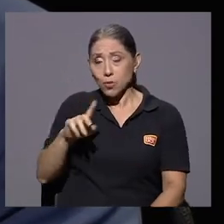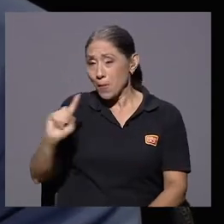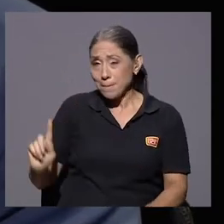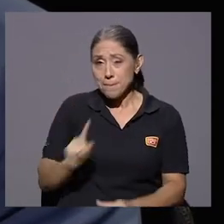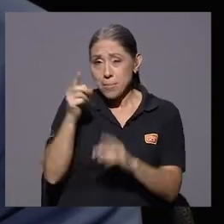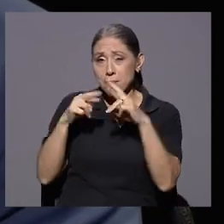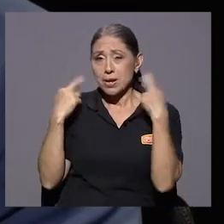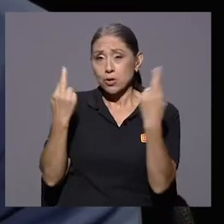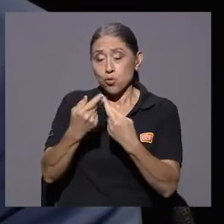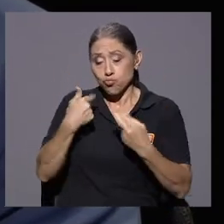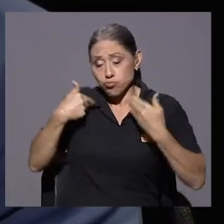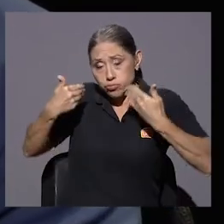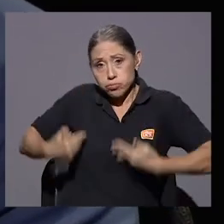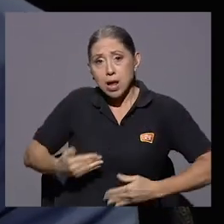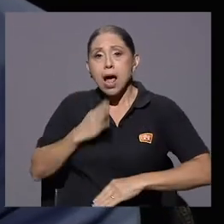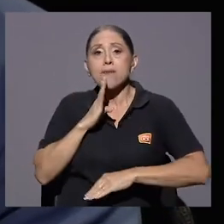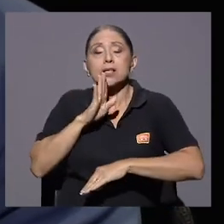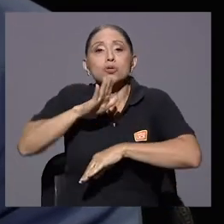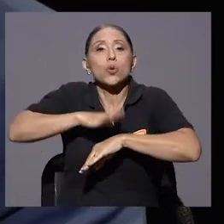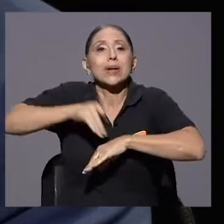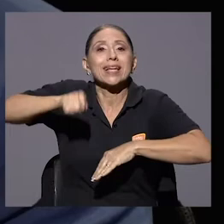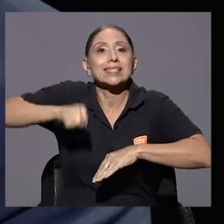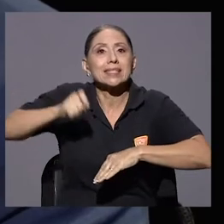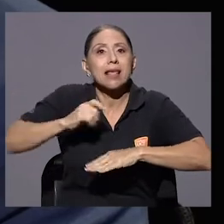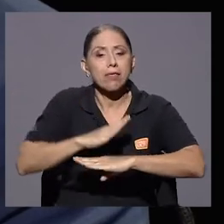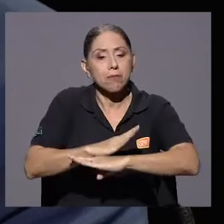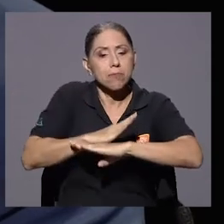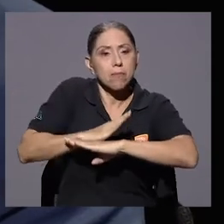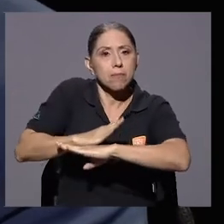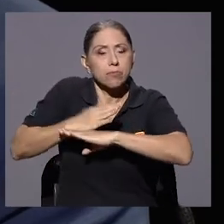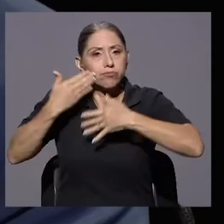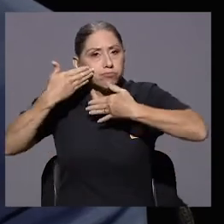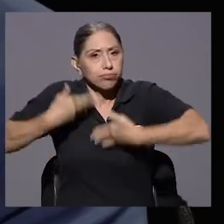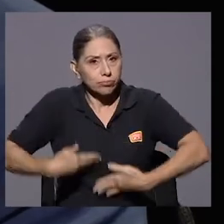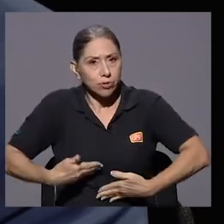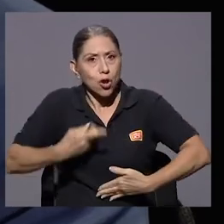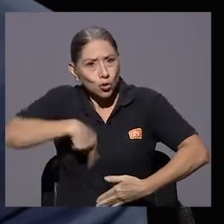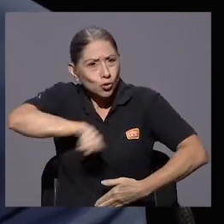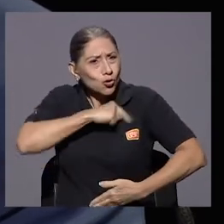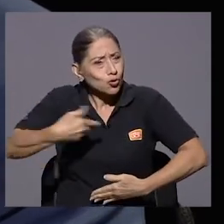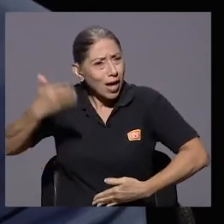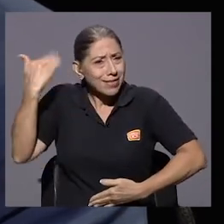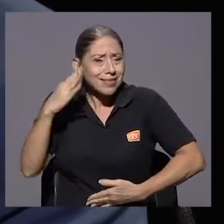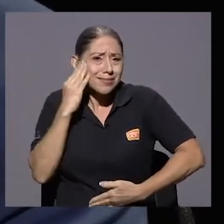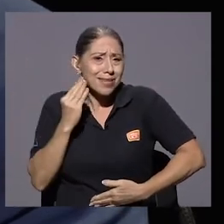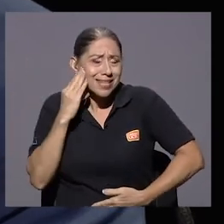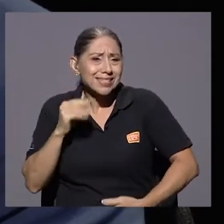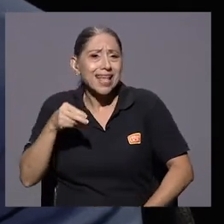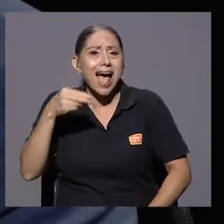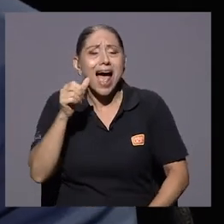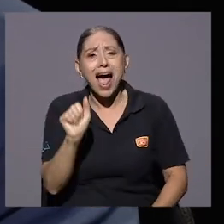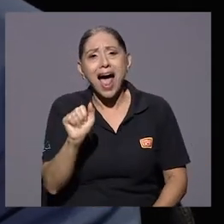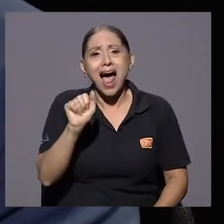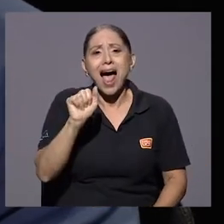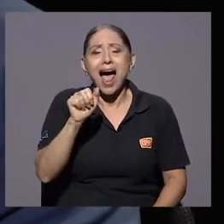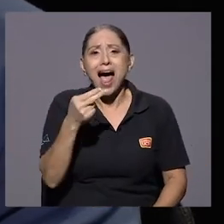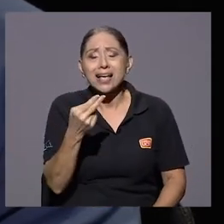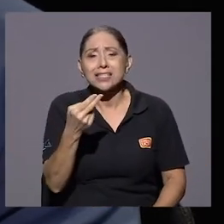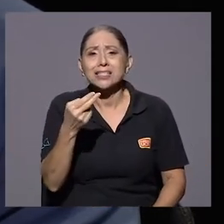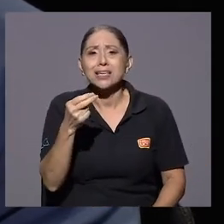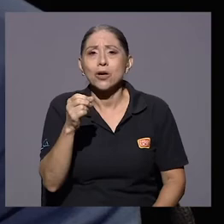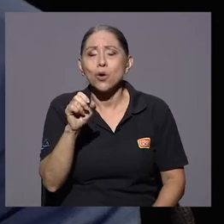necesidad de los equipos de protección. Nosotros tuvimos la experiencia H1N1, su servidor trabajó en una unidad